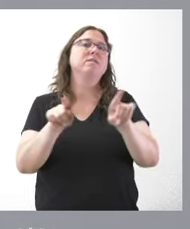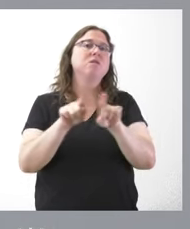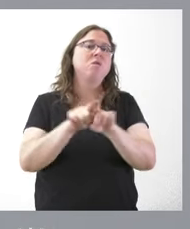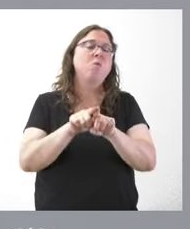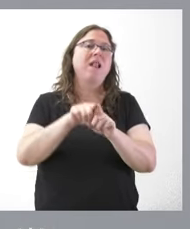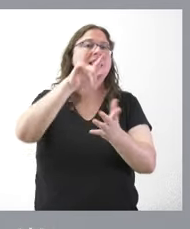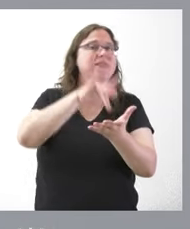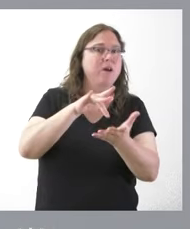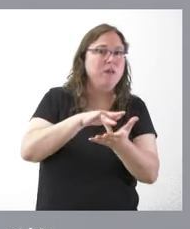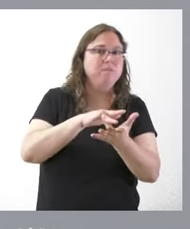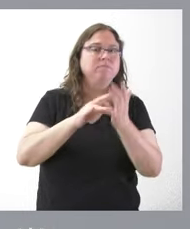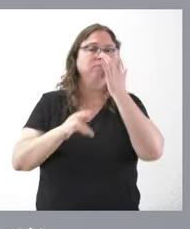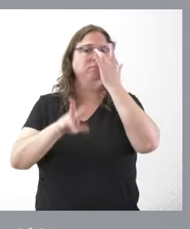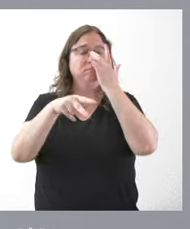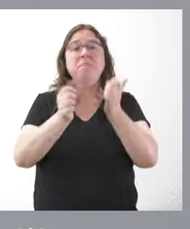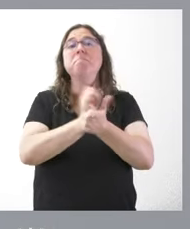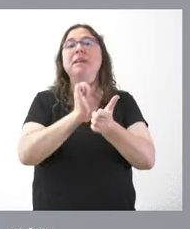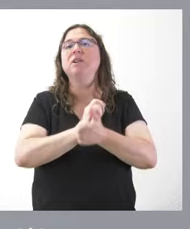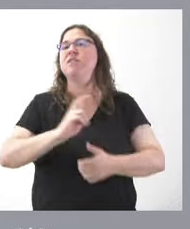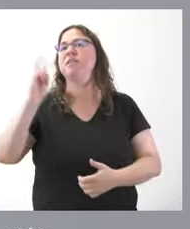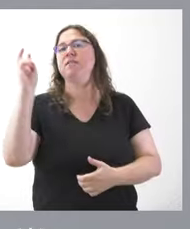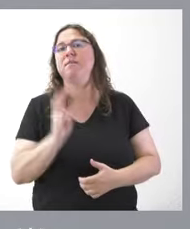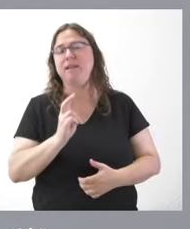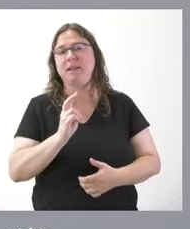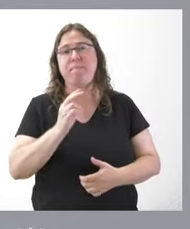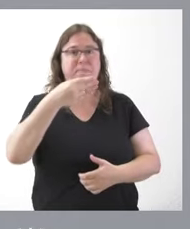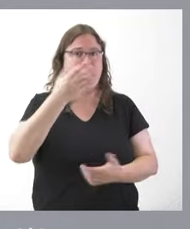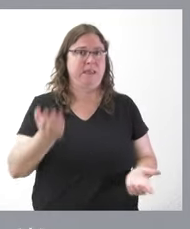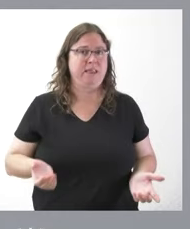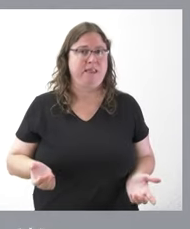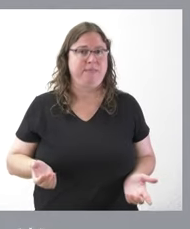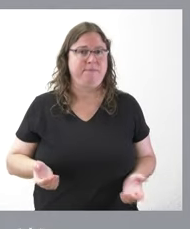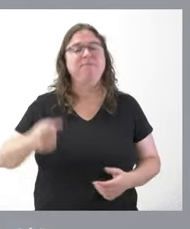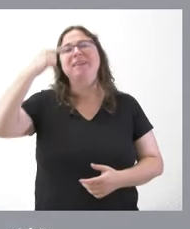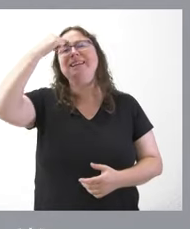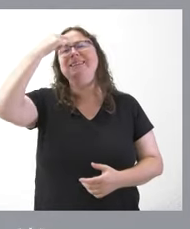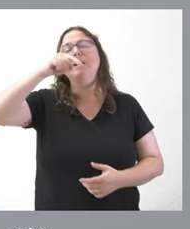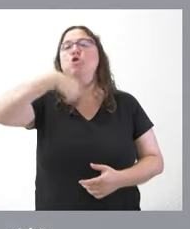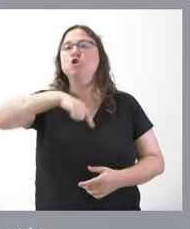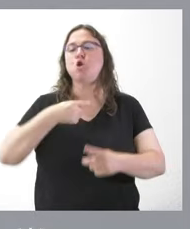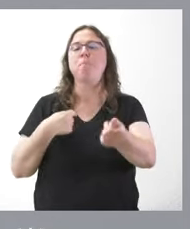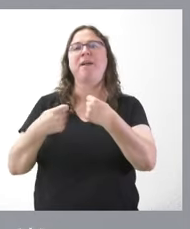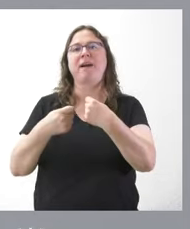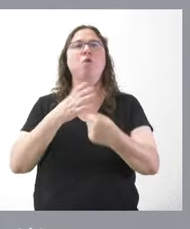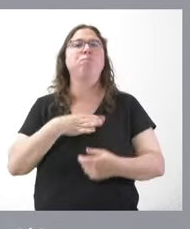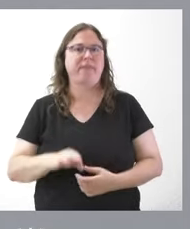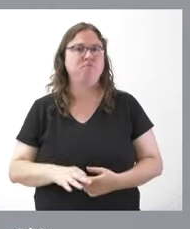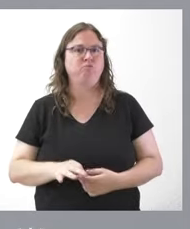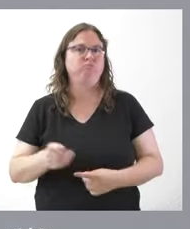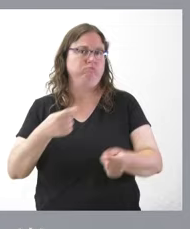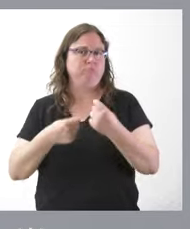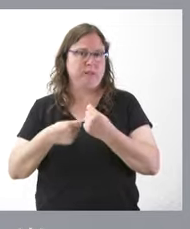endeudamiento que son créditos procedentes del BEI en primer lugar nosotros saben que nos podemos financiar en el mercado que esa es una diferencia